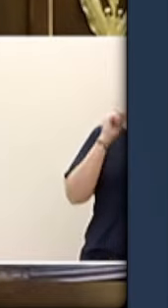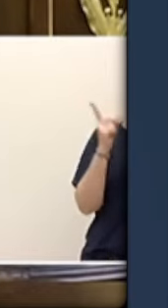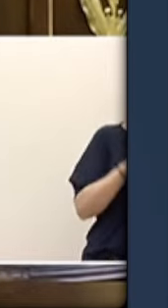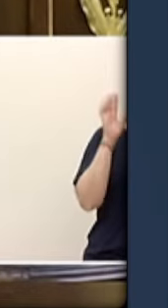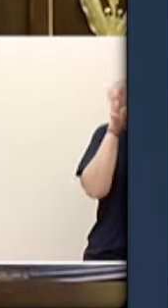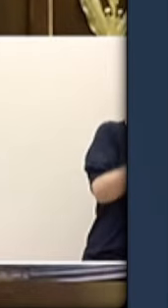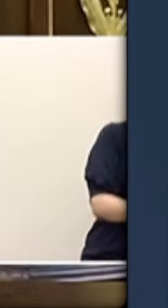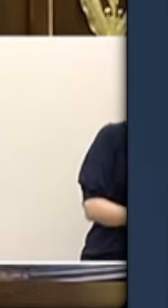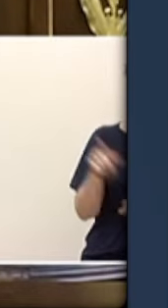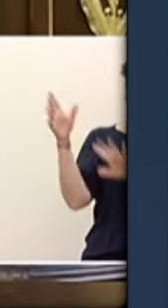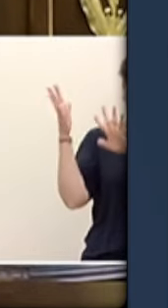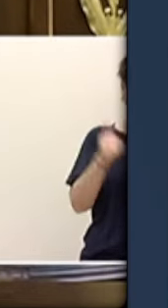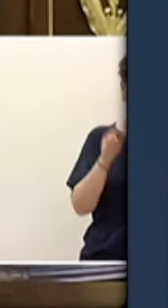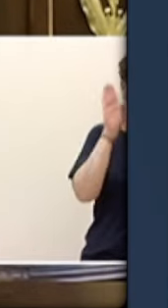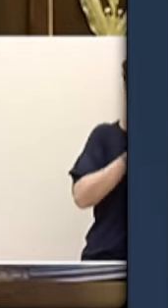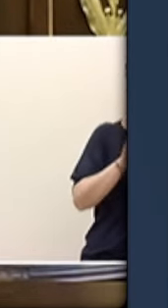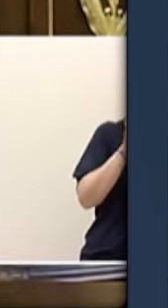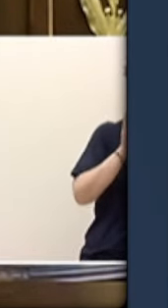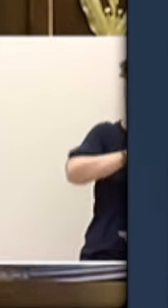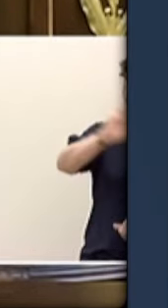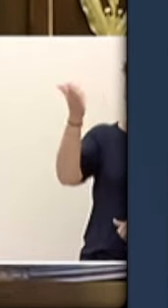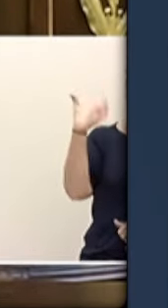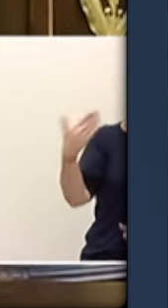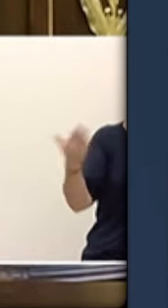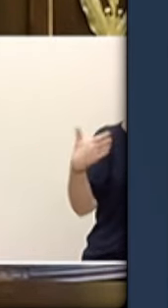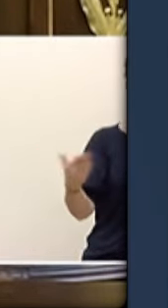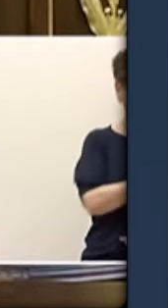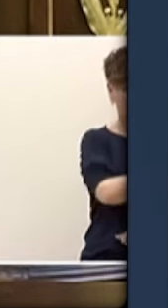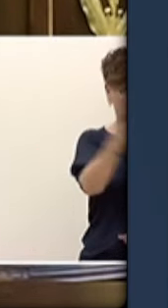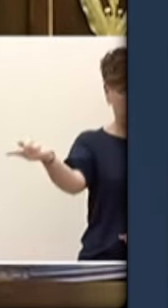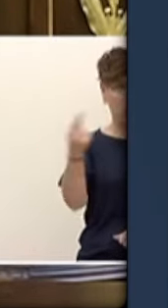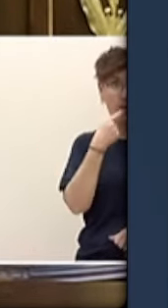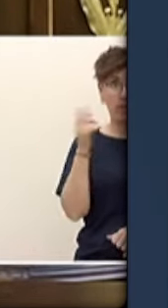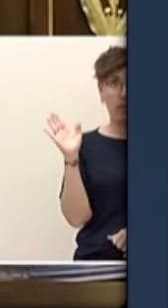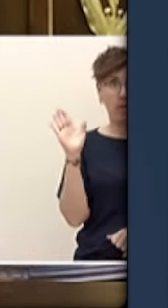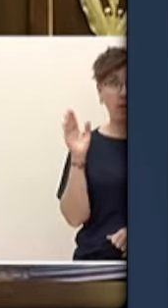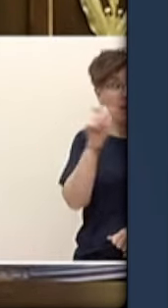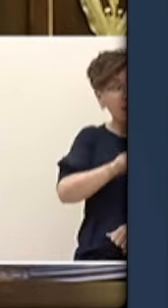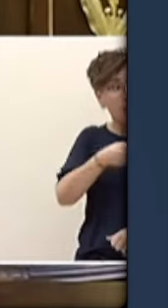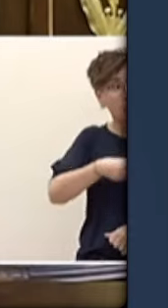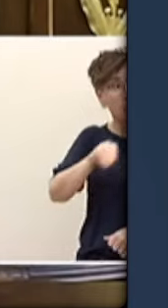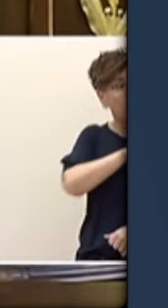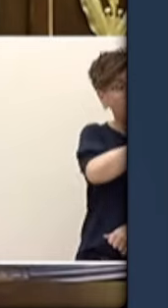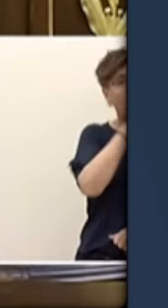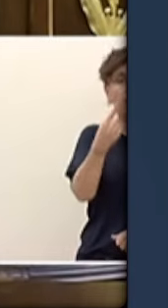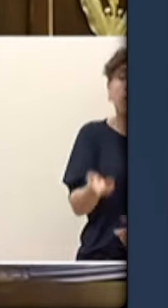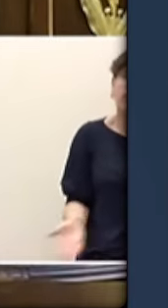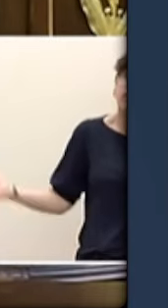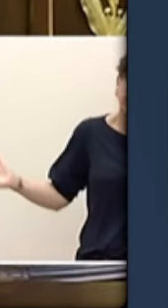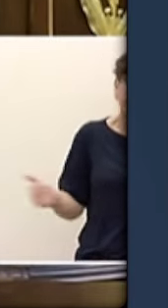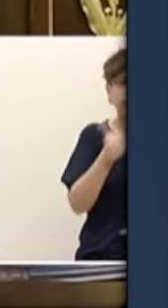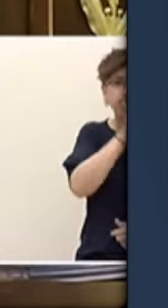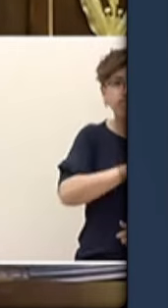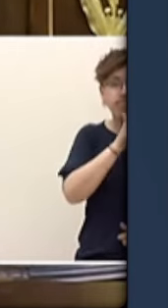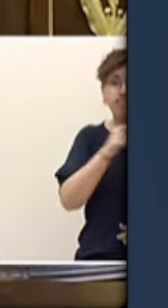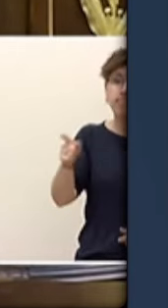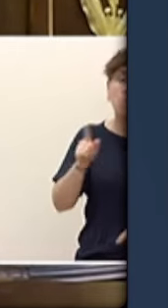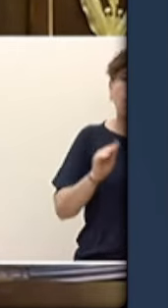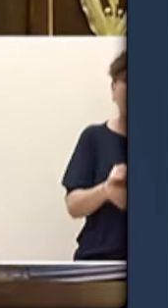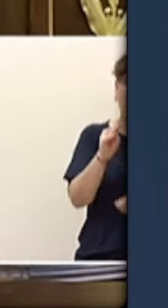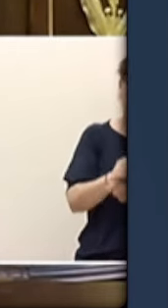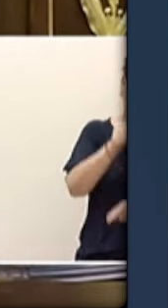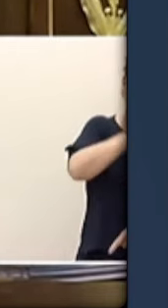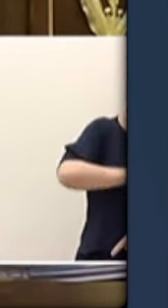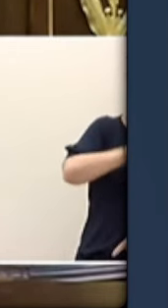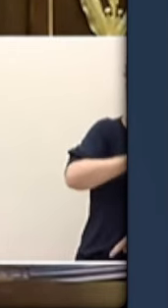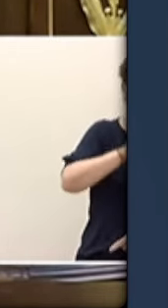Y a los españoles les dicen que se fastidien. Que asuman el mantenimiento a través de la fiscalidad, a través de los impuestos que suben y que